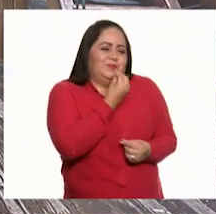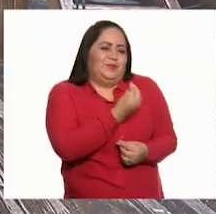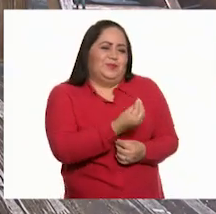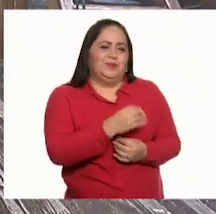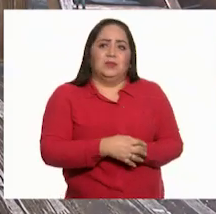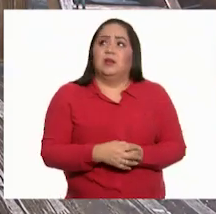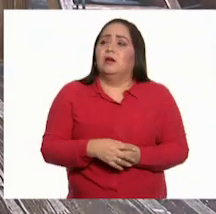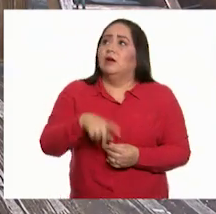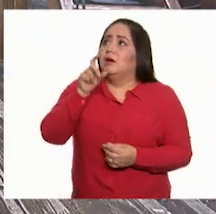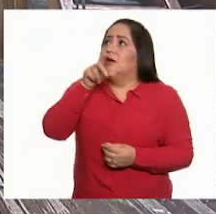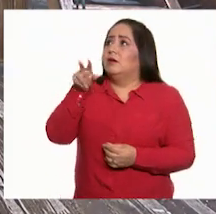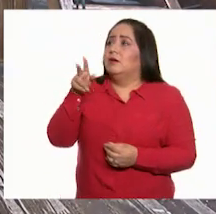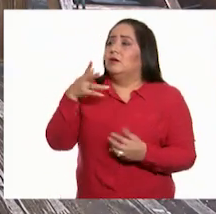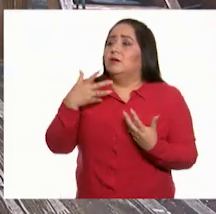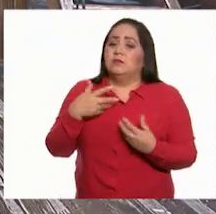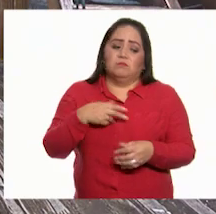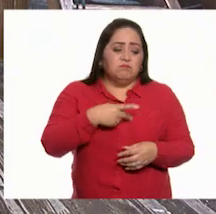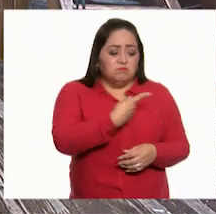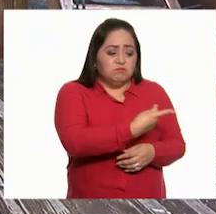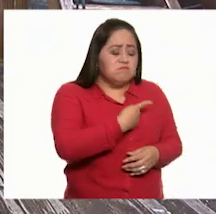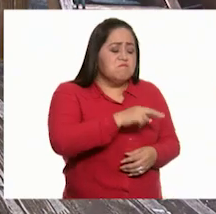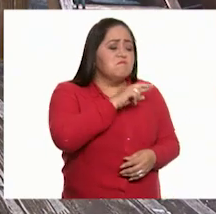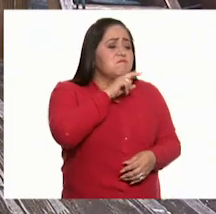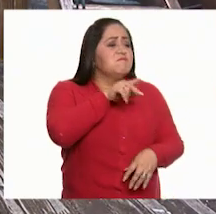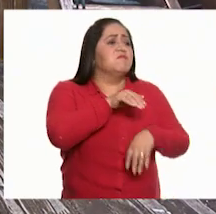Lolo. Eres mi mejor amigo.